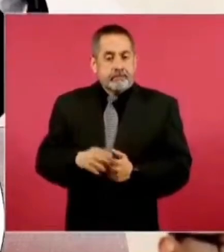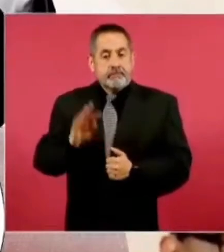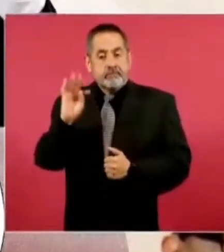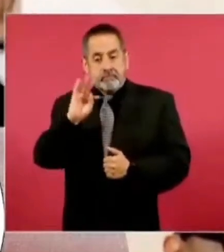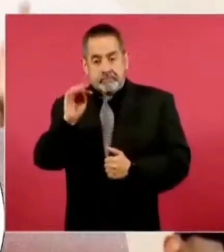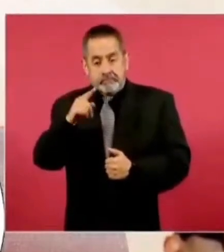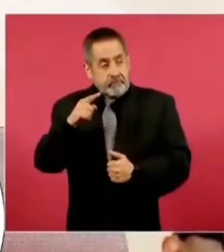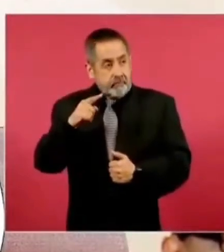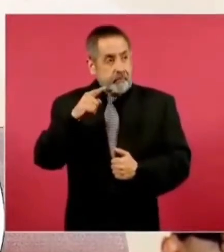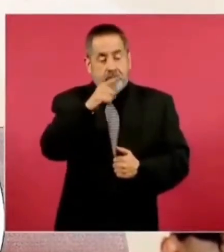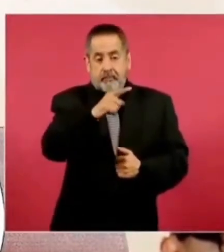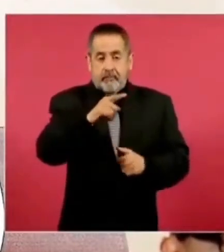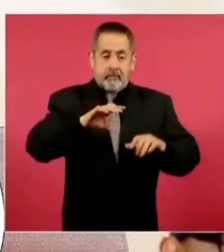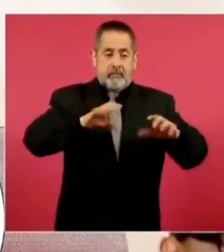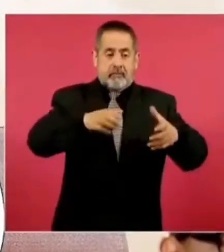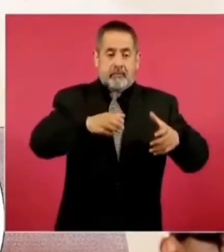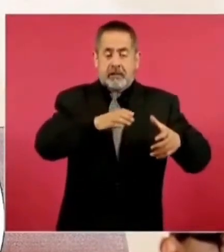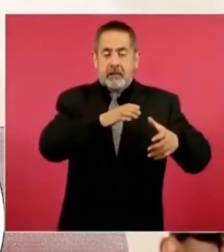de Estados Unidos